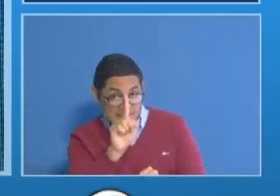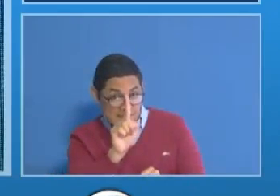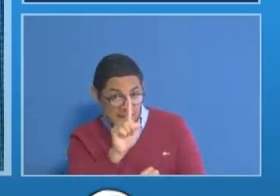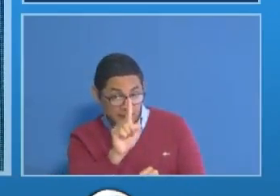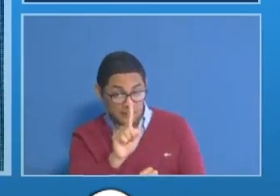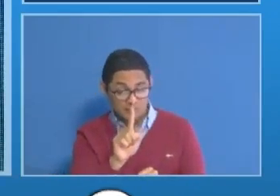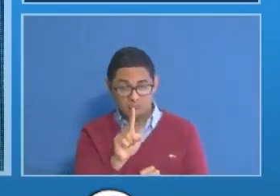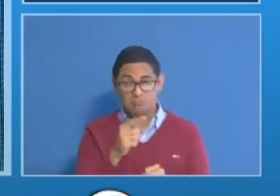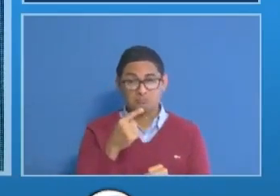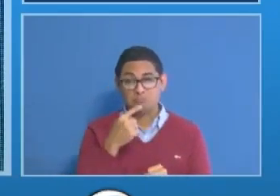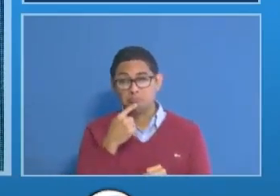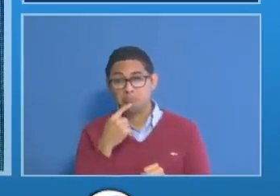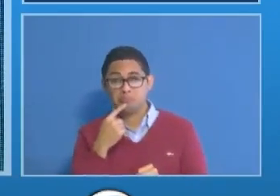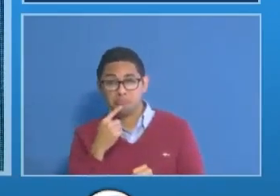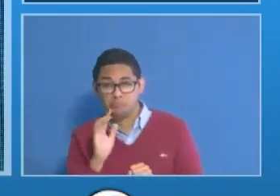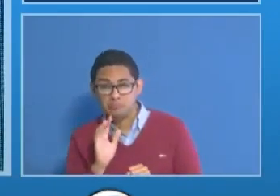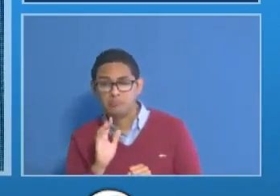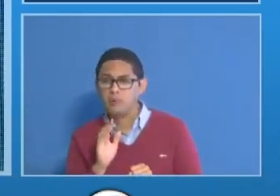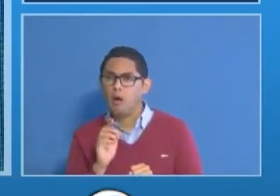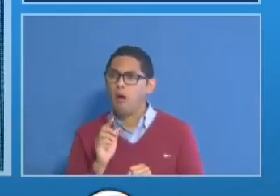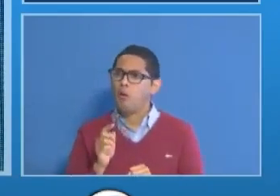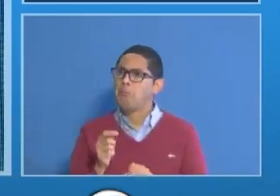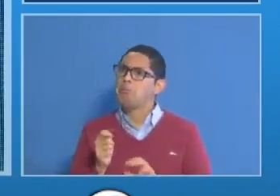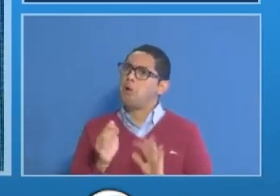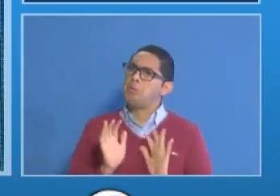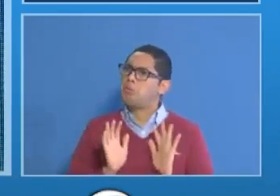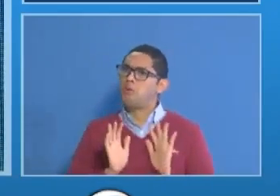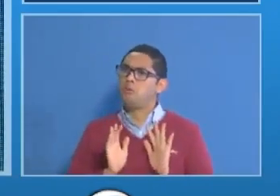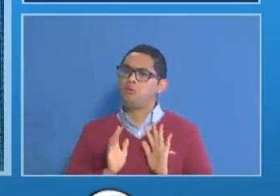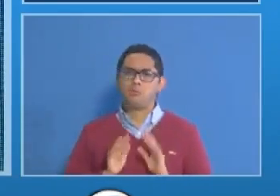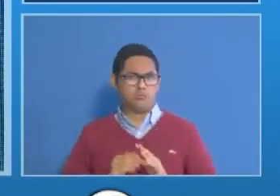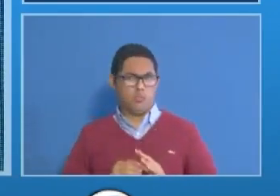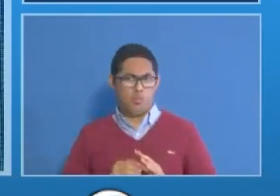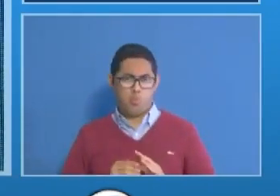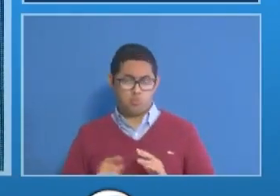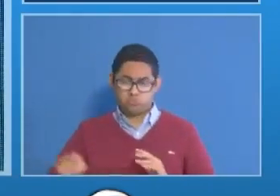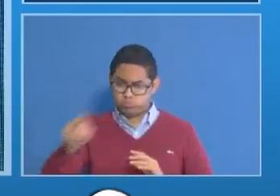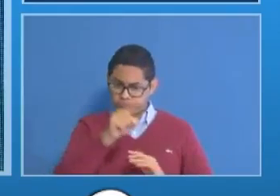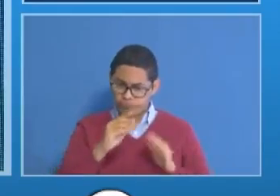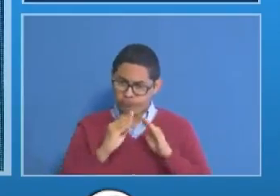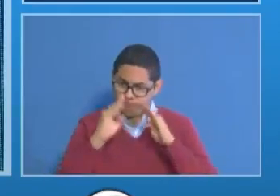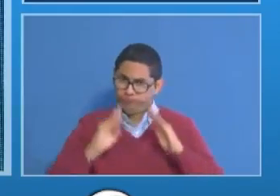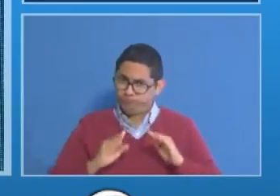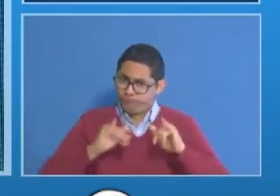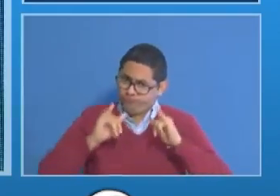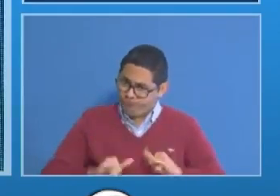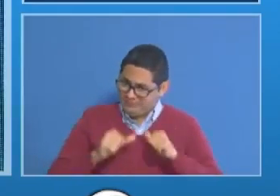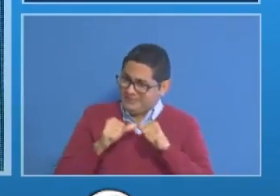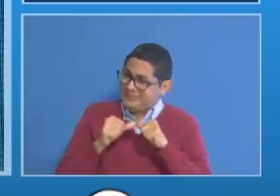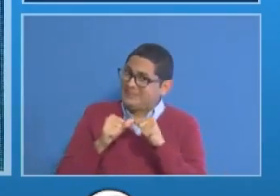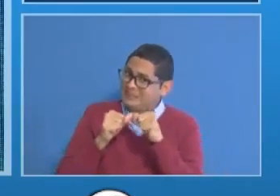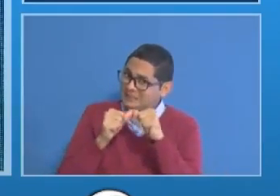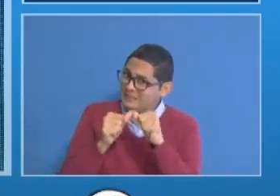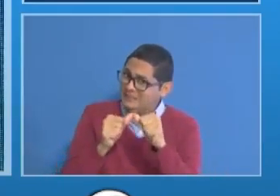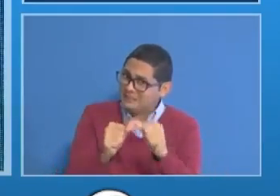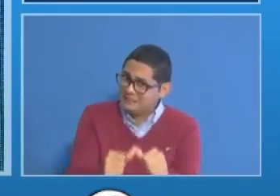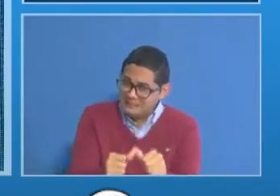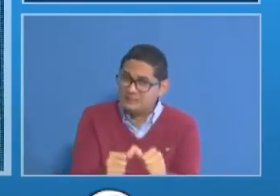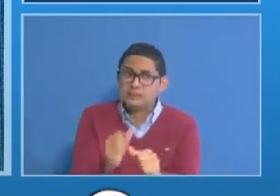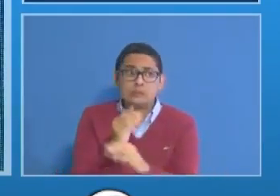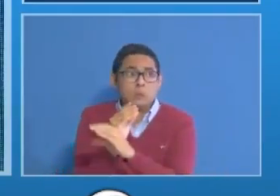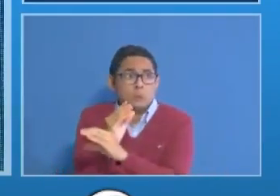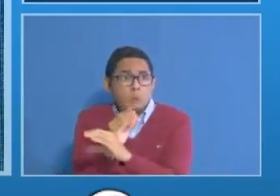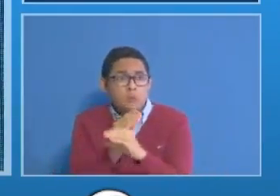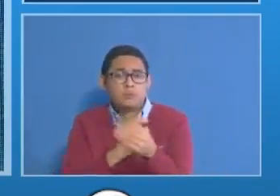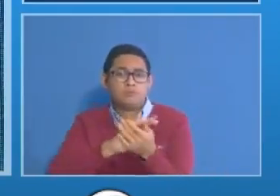que no tenemos que cumplir con las medidas de quedarnos en casa y cumplir con todas las medidas necesarias